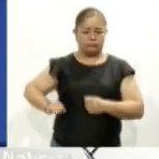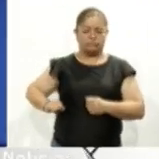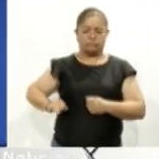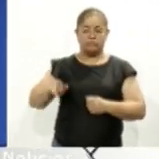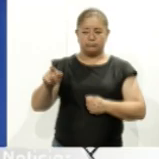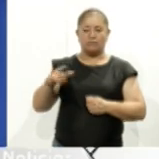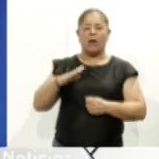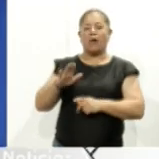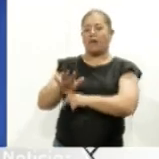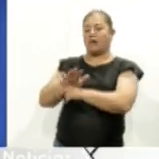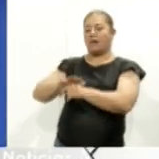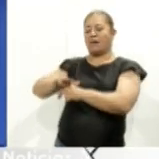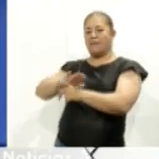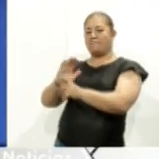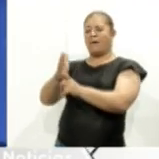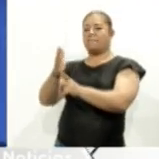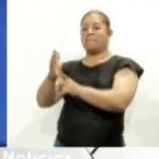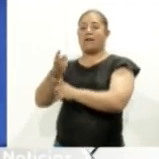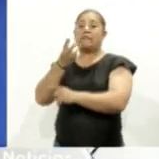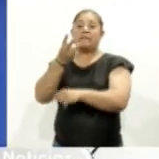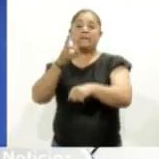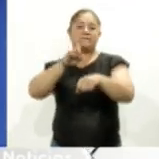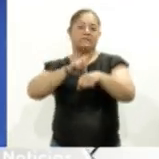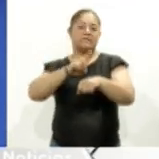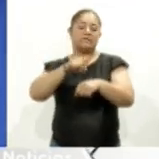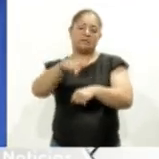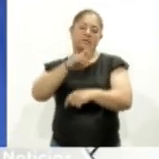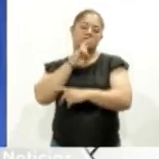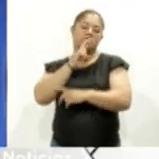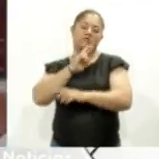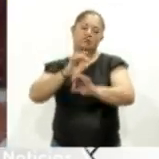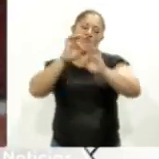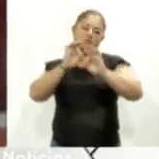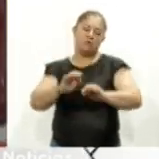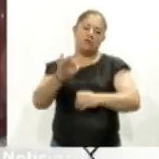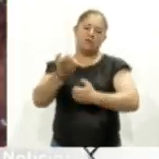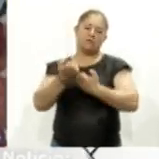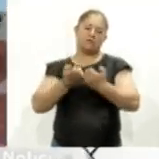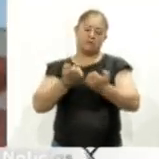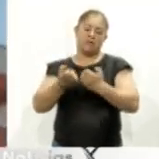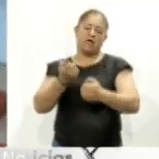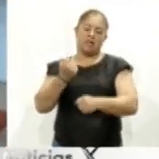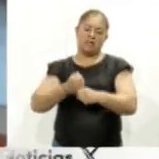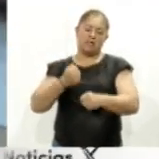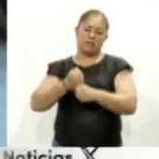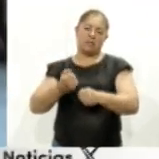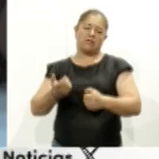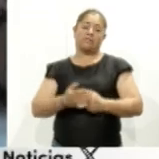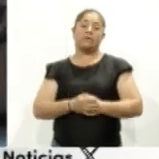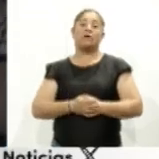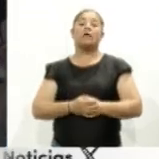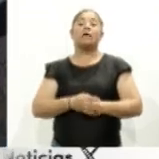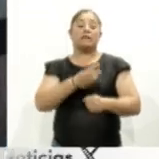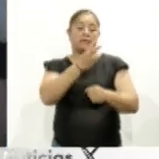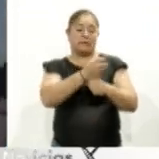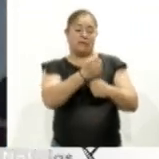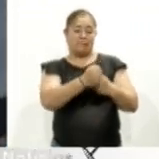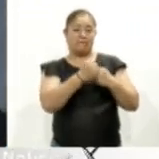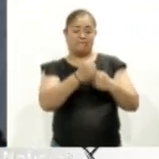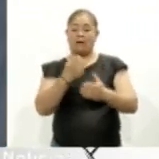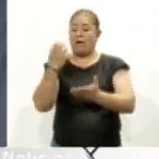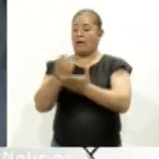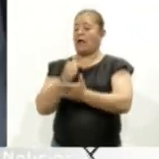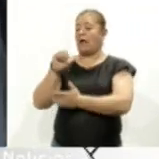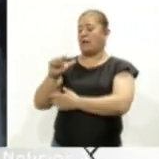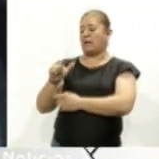estamos trabajando tres días con ellos y ellos han respondido muy bien a estos entrenamientos. En la categoría de Tercera Fuerza el triunfo fue para Alejandro Carrillo